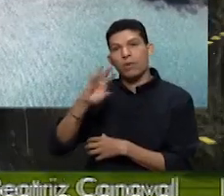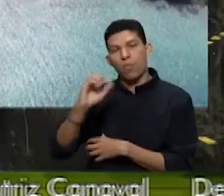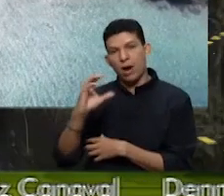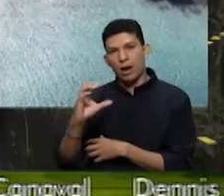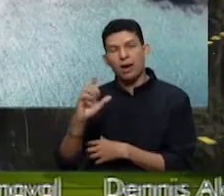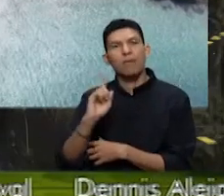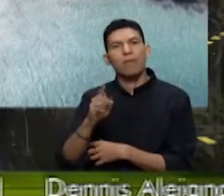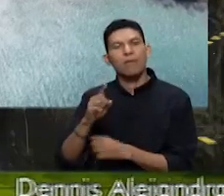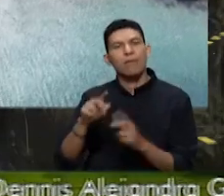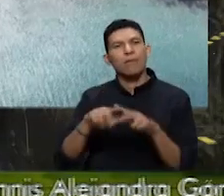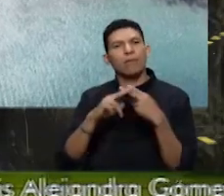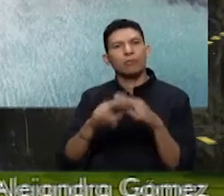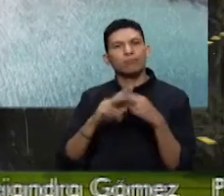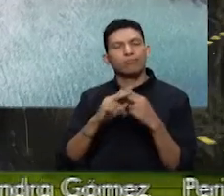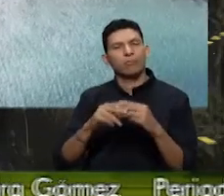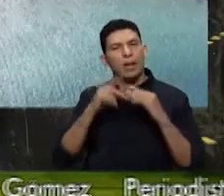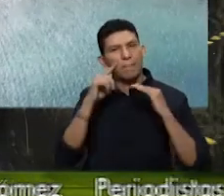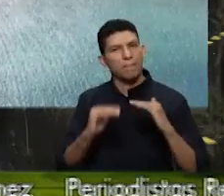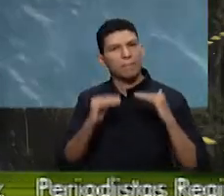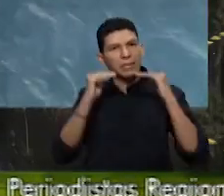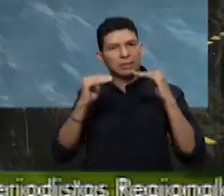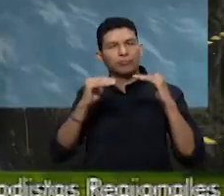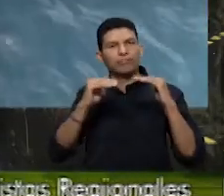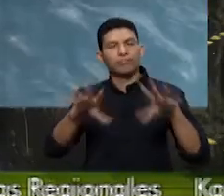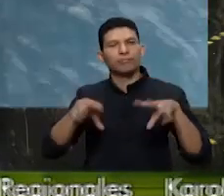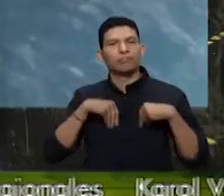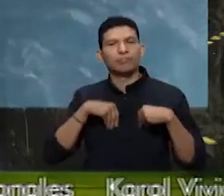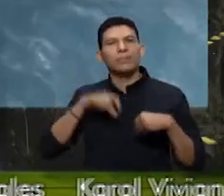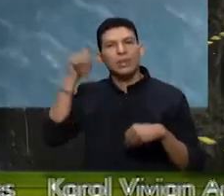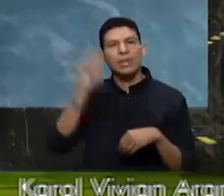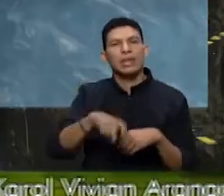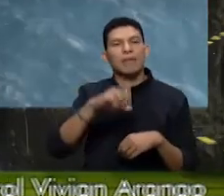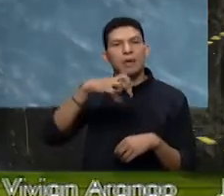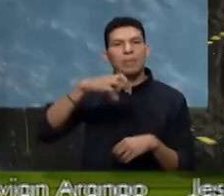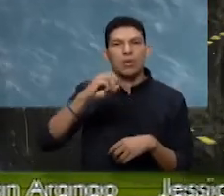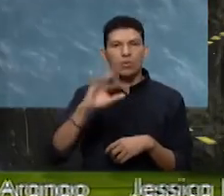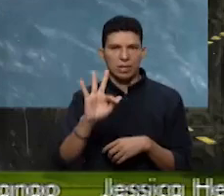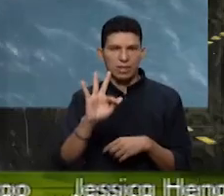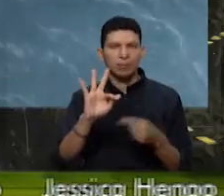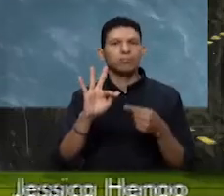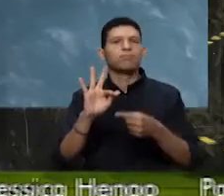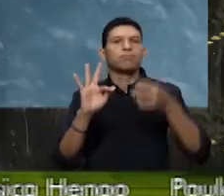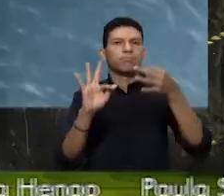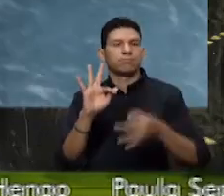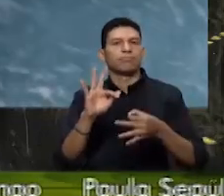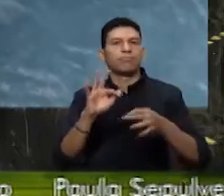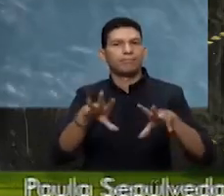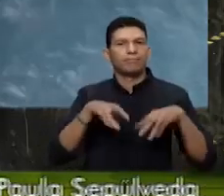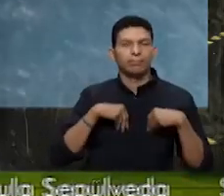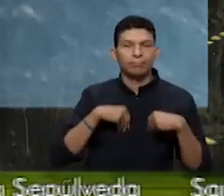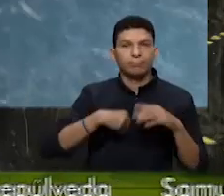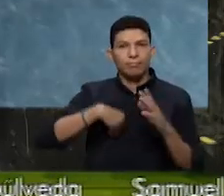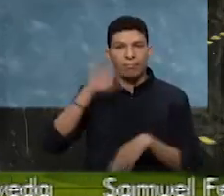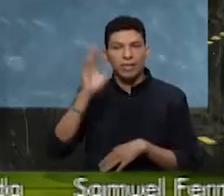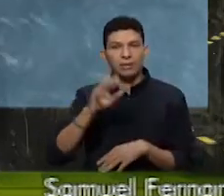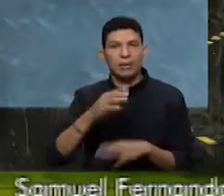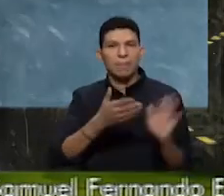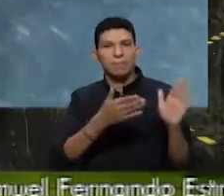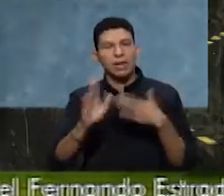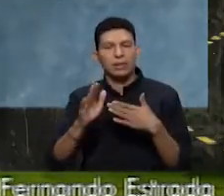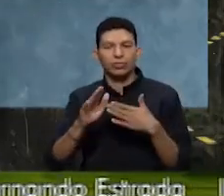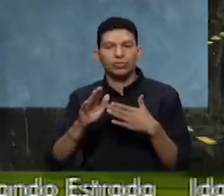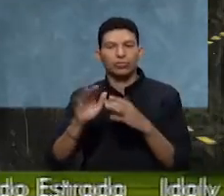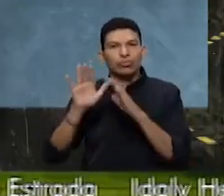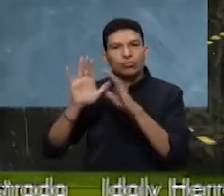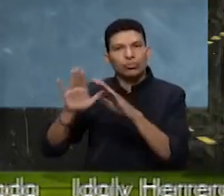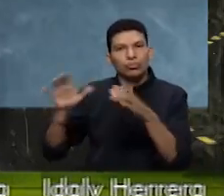instrumento de mayor jerarquía, decir, debe ser adoptado por el POT y debe ser adoptado incluso por todos los planes que se hagan